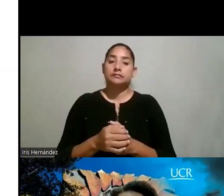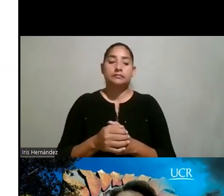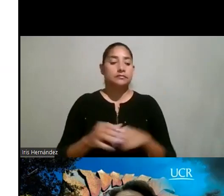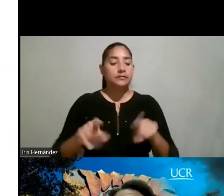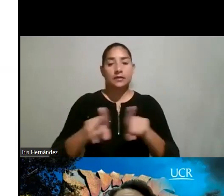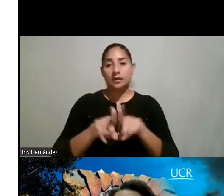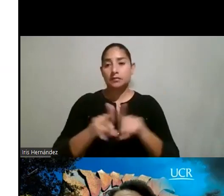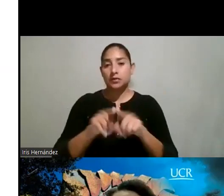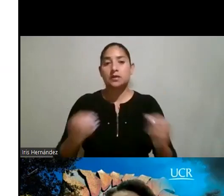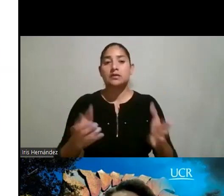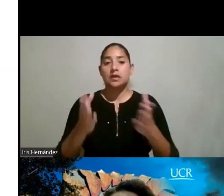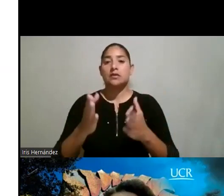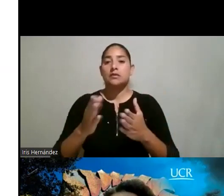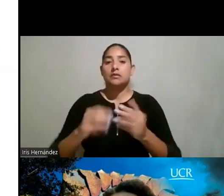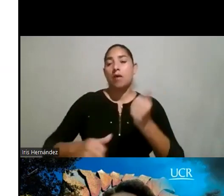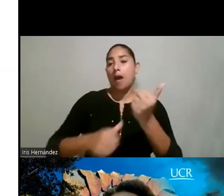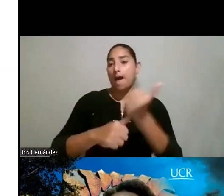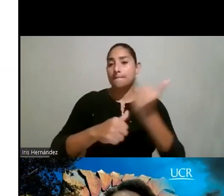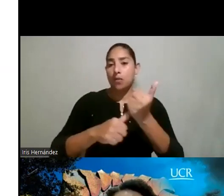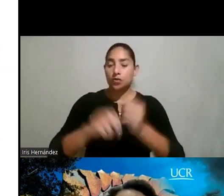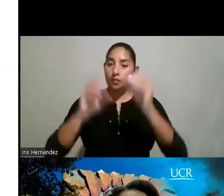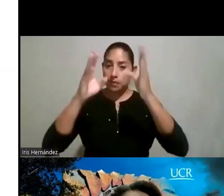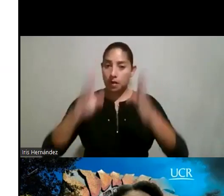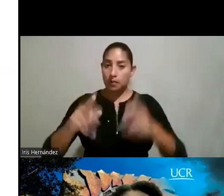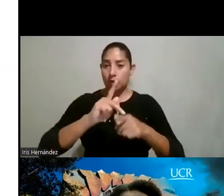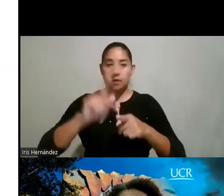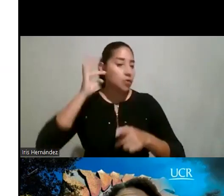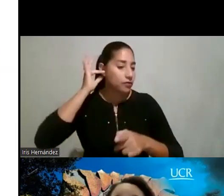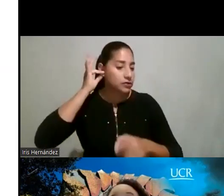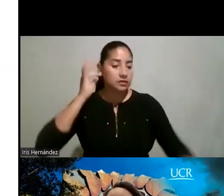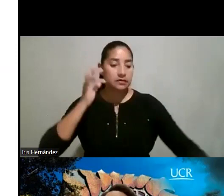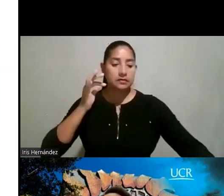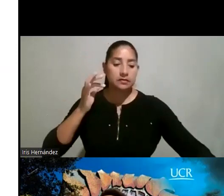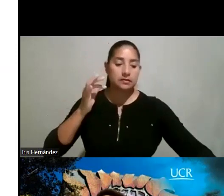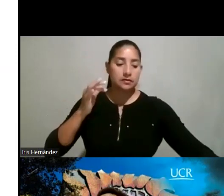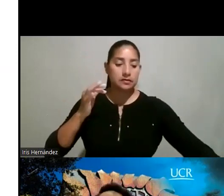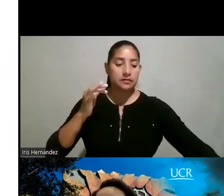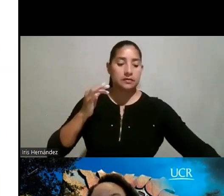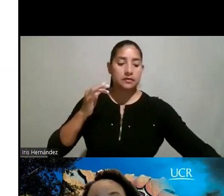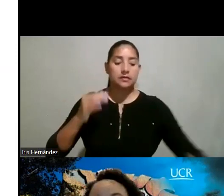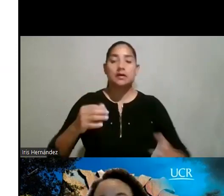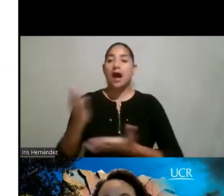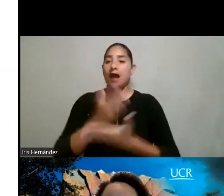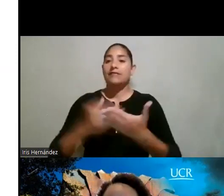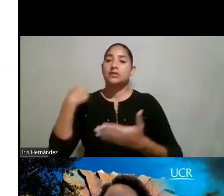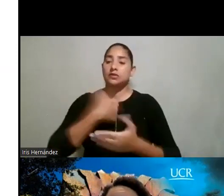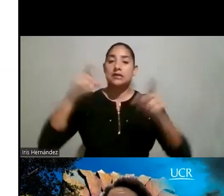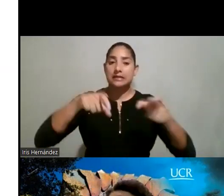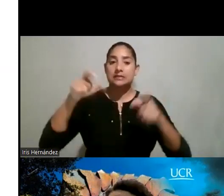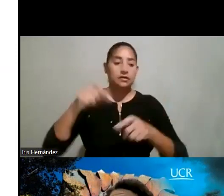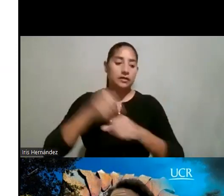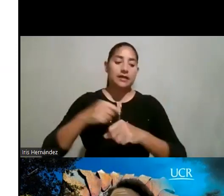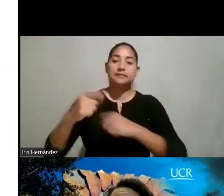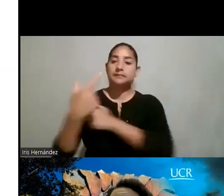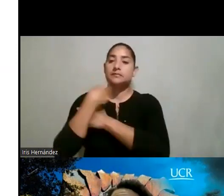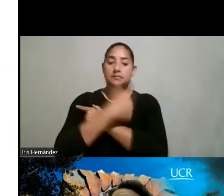importante un apoyo y soporte para mujeres profesoras, y eso es parte de lo que necesitamos muchas veces las mujeres en STEM, que